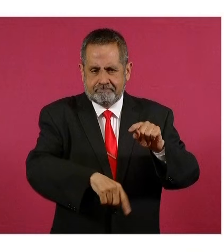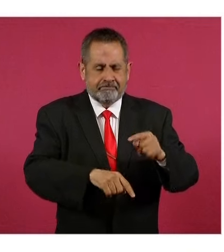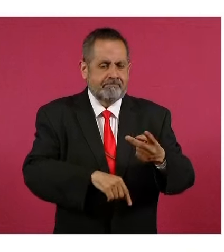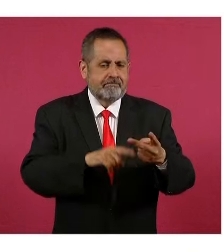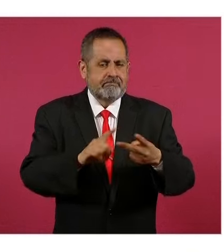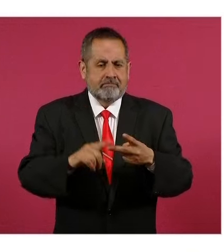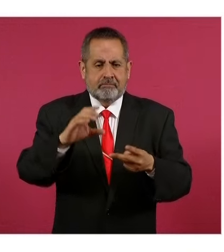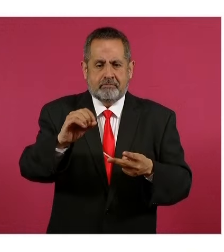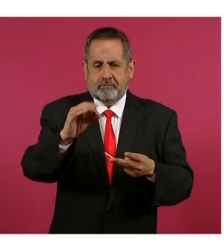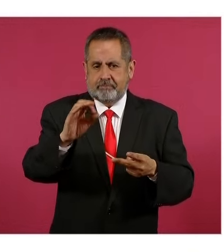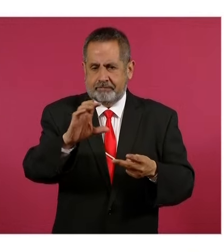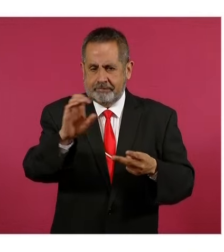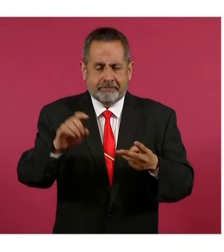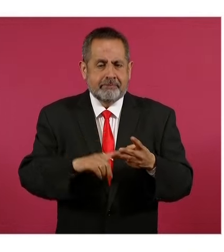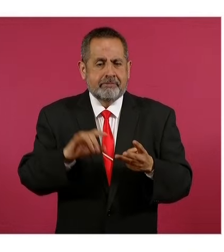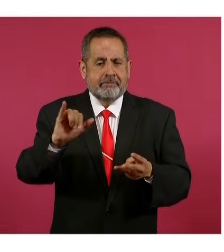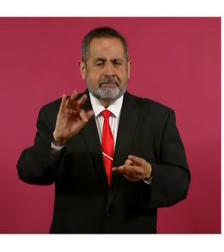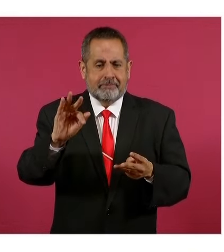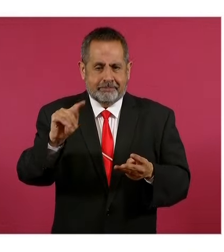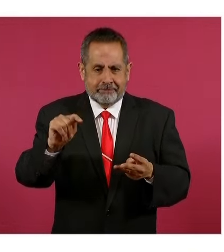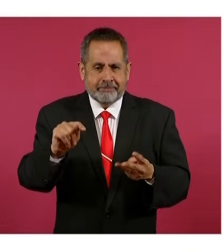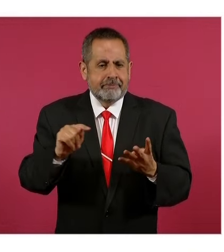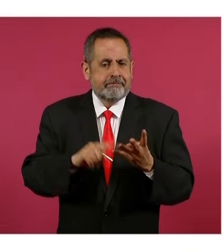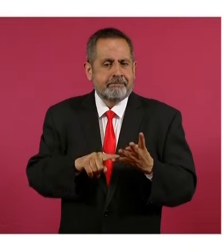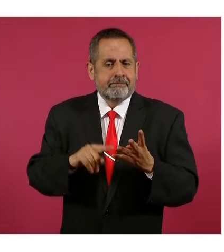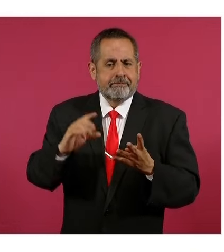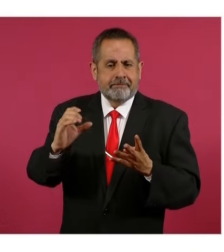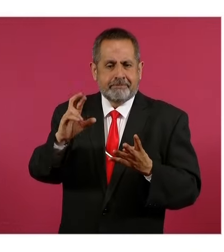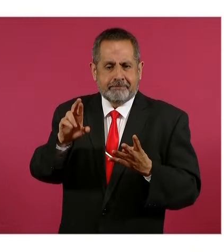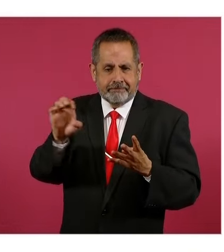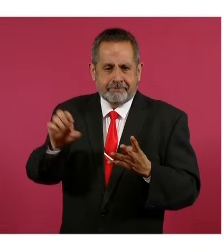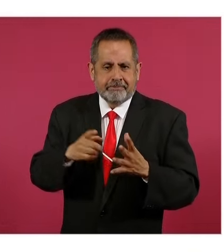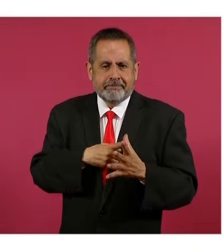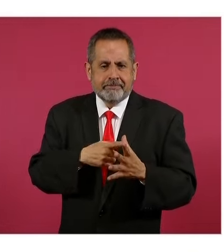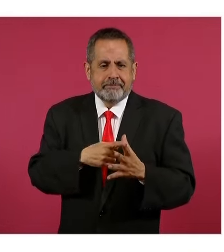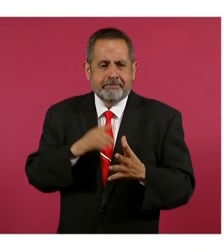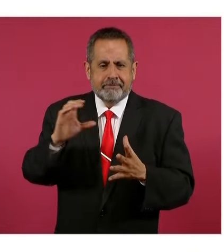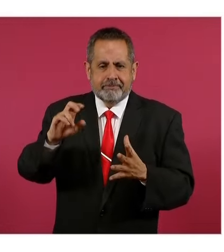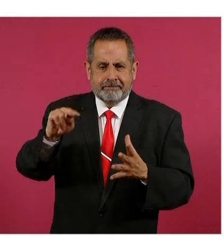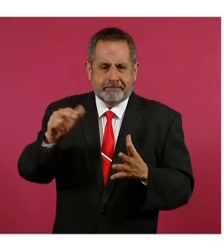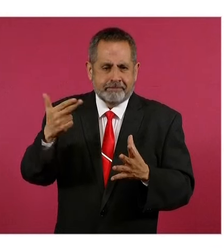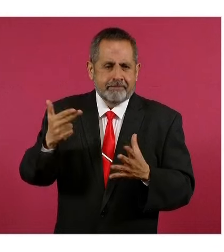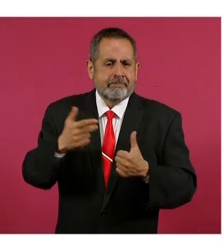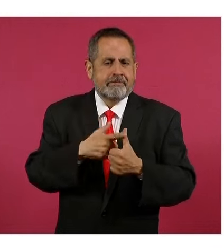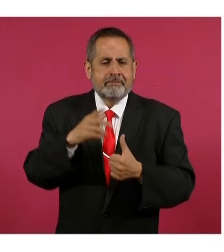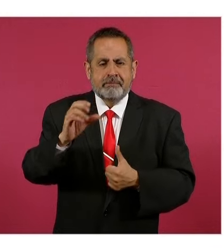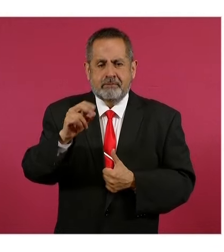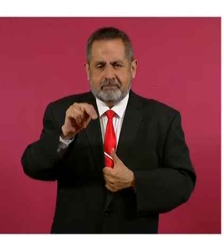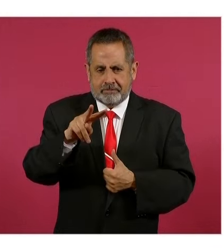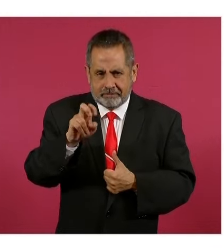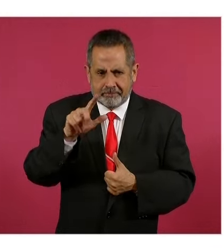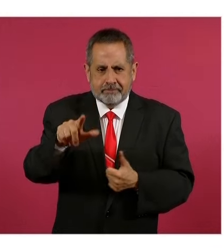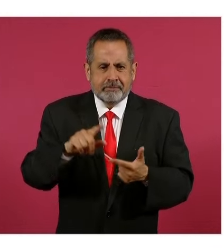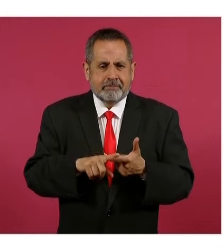de la COFESE, del IFT, de la CRE, CNH, Coneval,